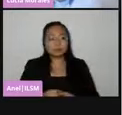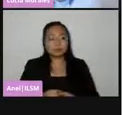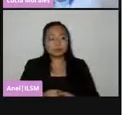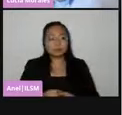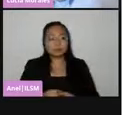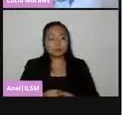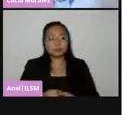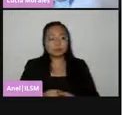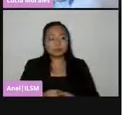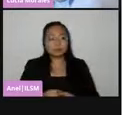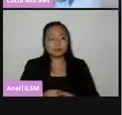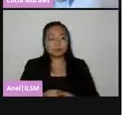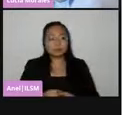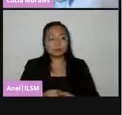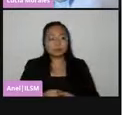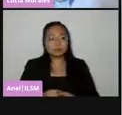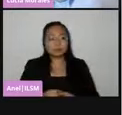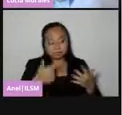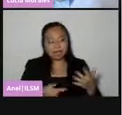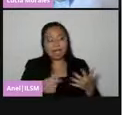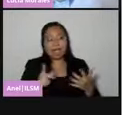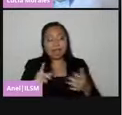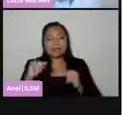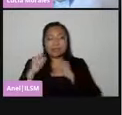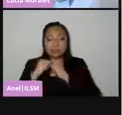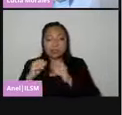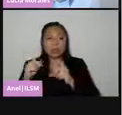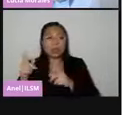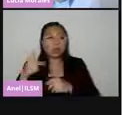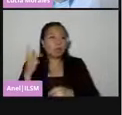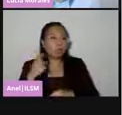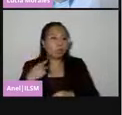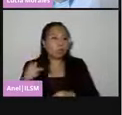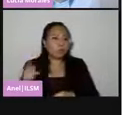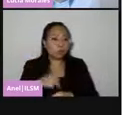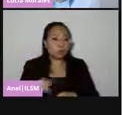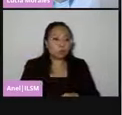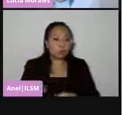por las instituciones públicas. La siguiente, por favor.